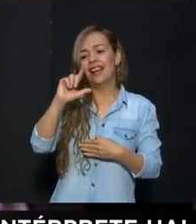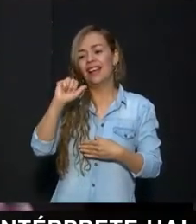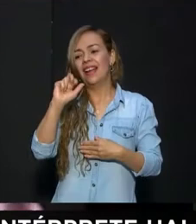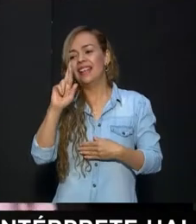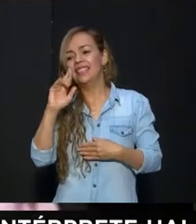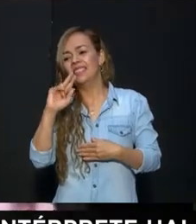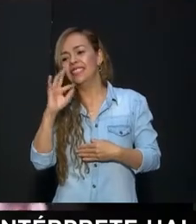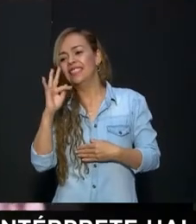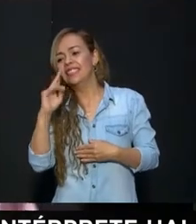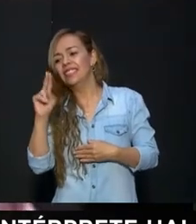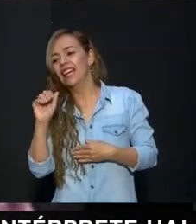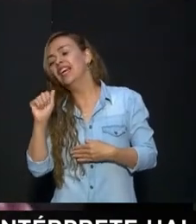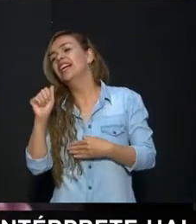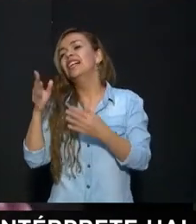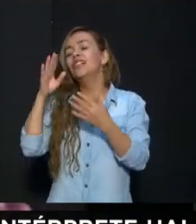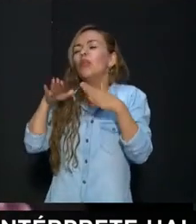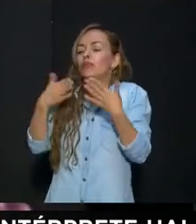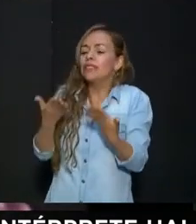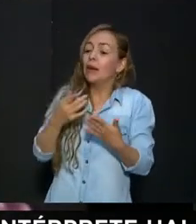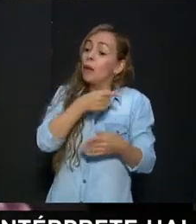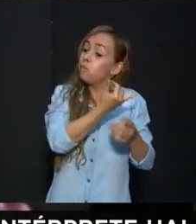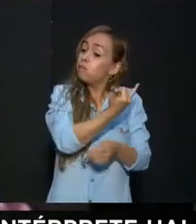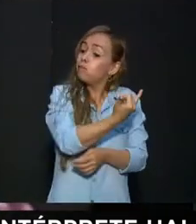Por acá está el rector y la docente de apoyo.